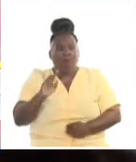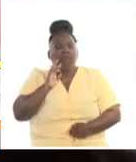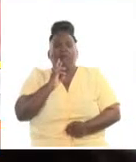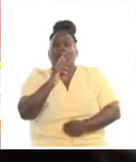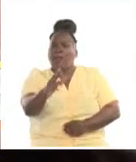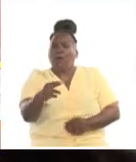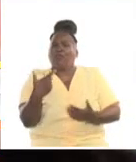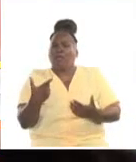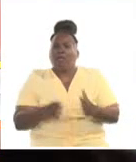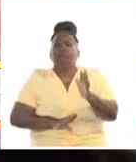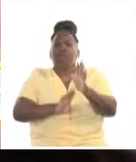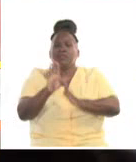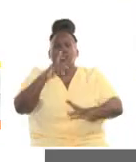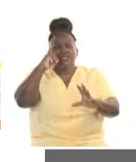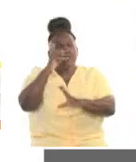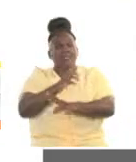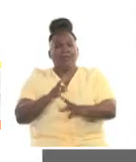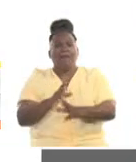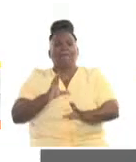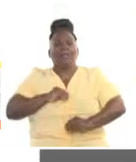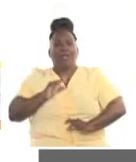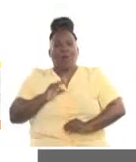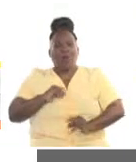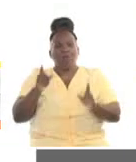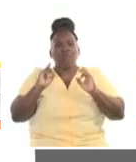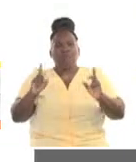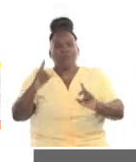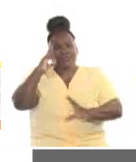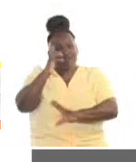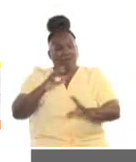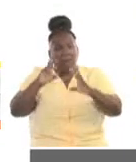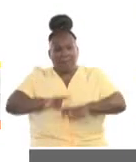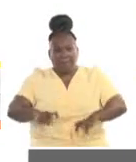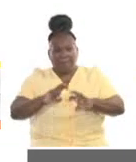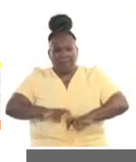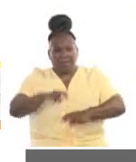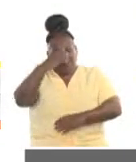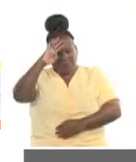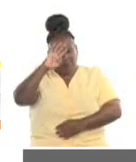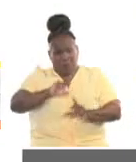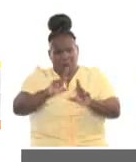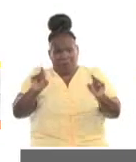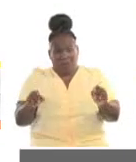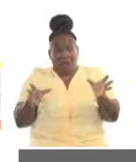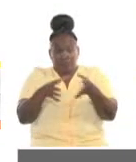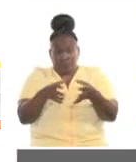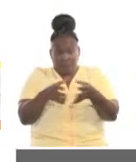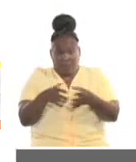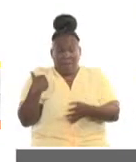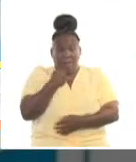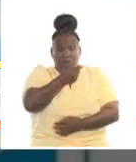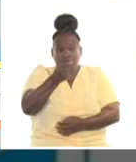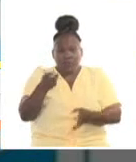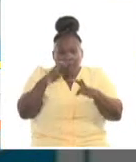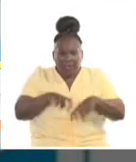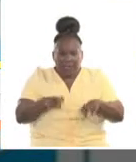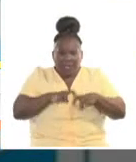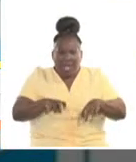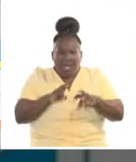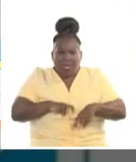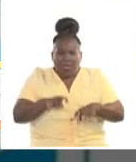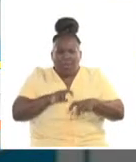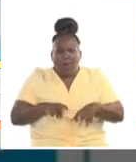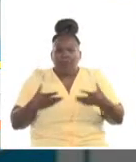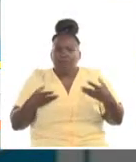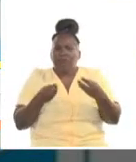de las ciencias pedagógicas y de la política científica e investigativa del país. Agrupa a docentes e investigadores de las ramas del conocimiento